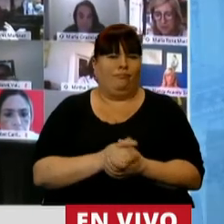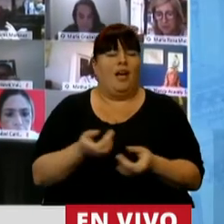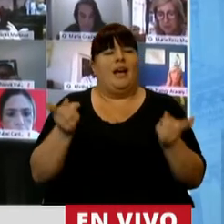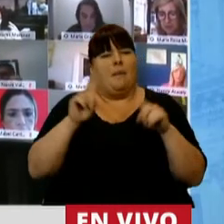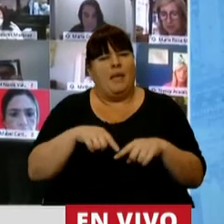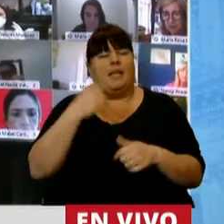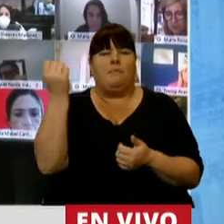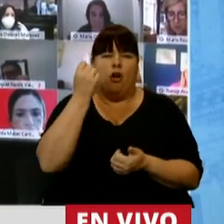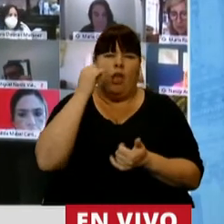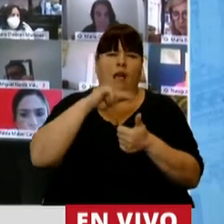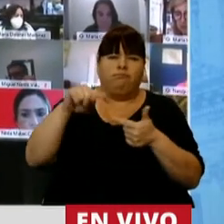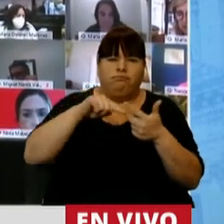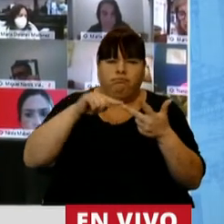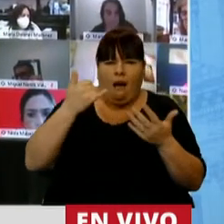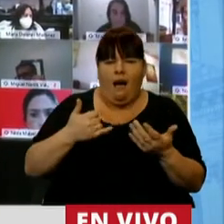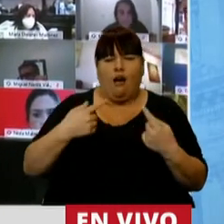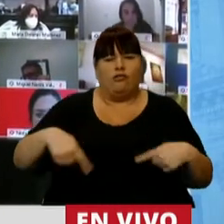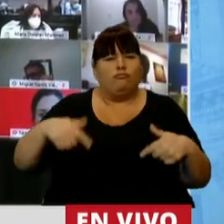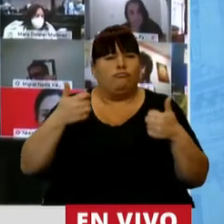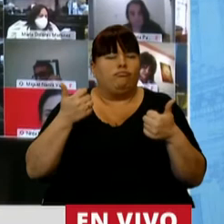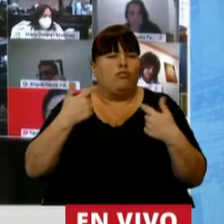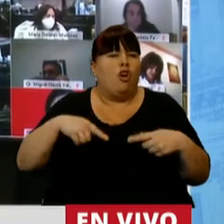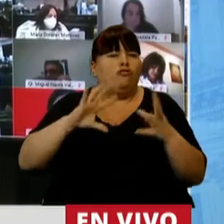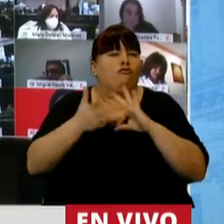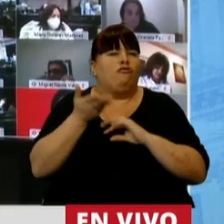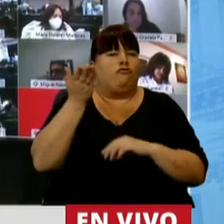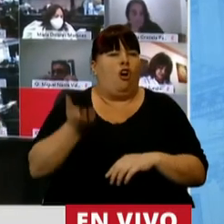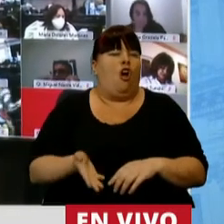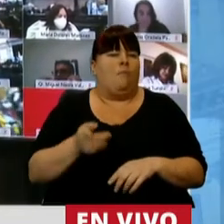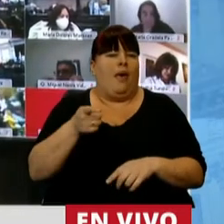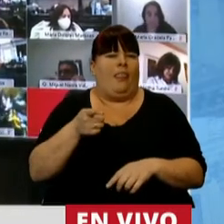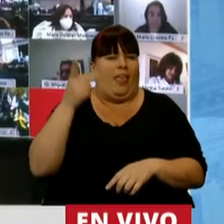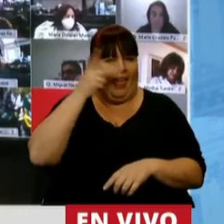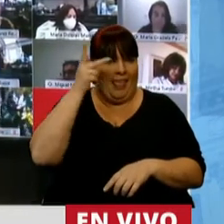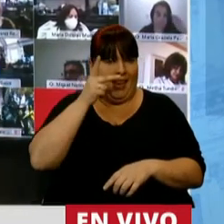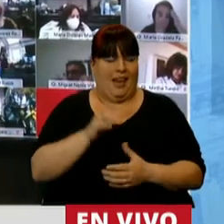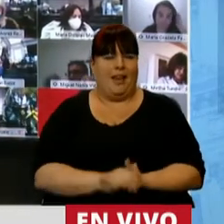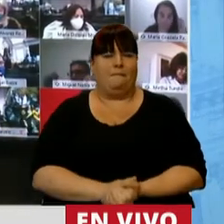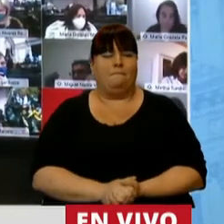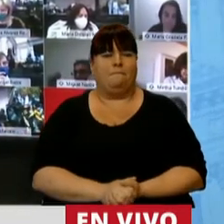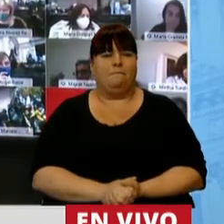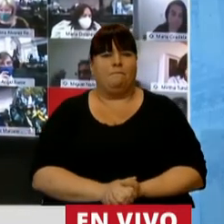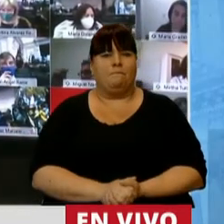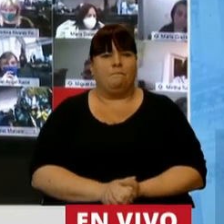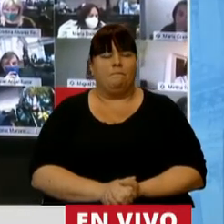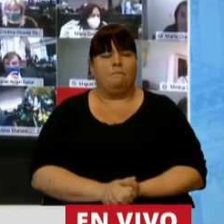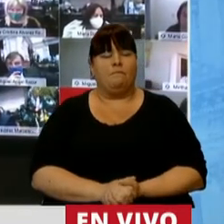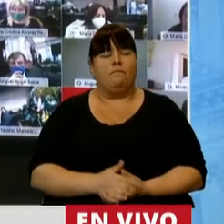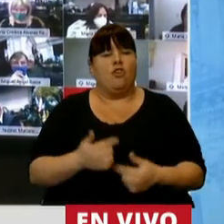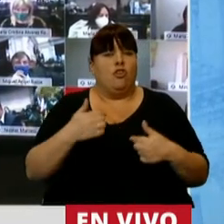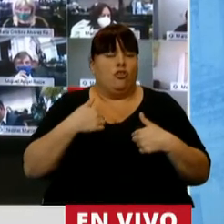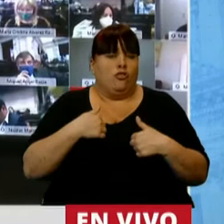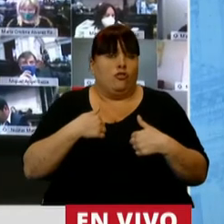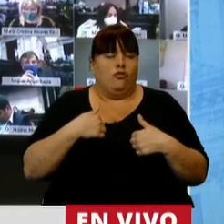reivindicando, destacando muchas de las características, las cualidades de Néstor Kirchner. En mi